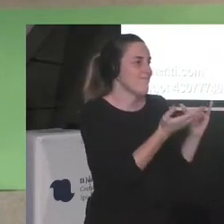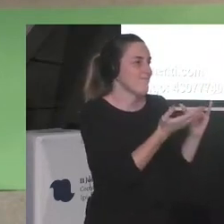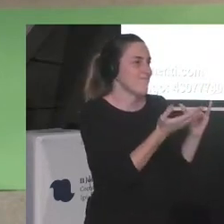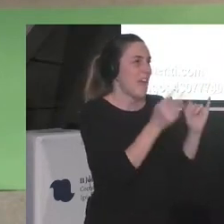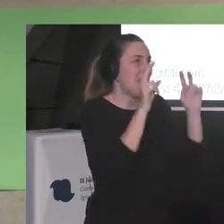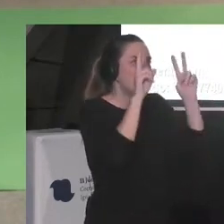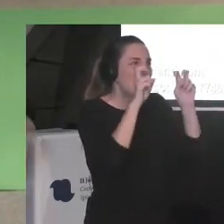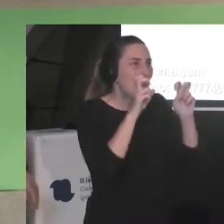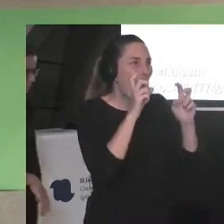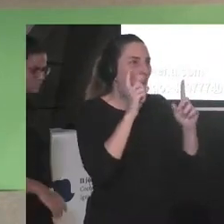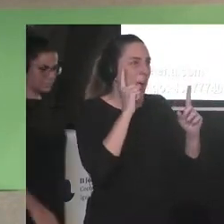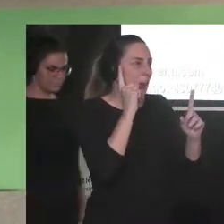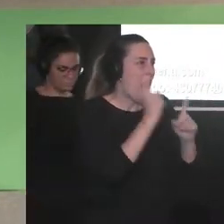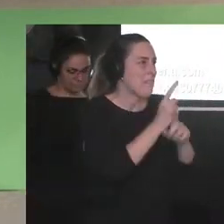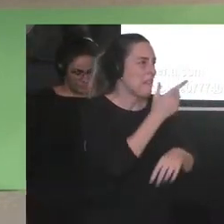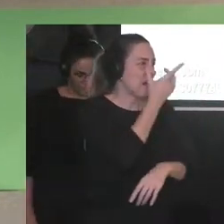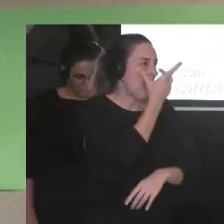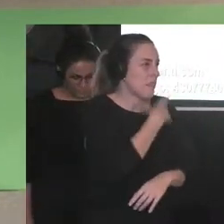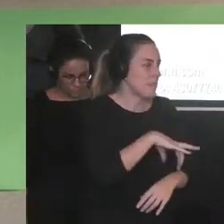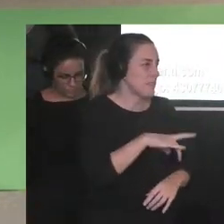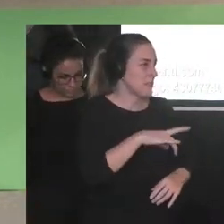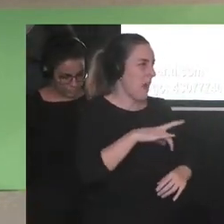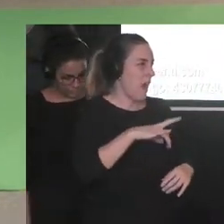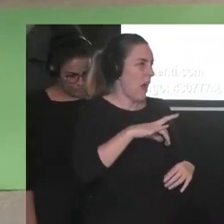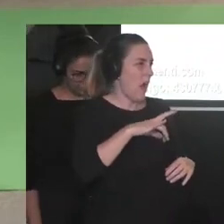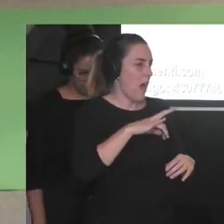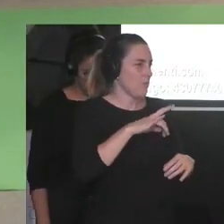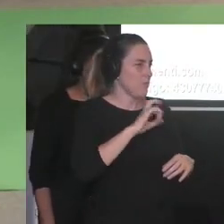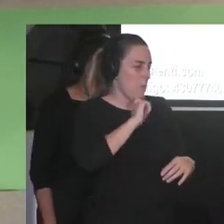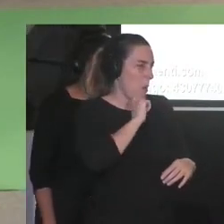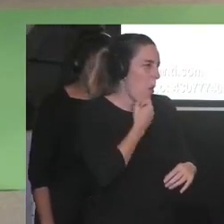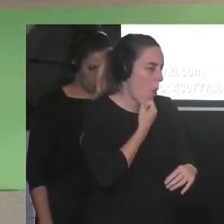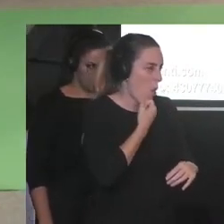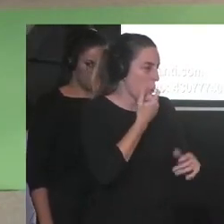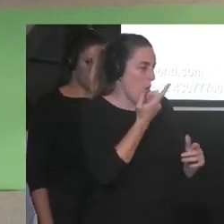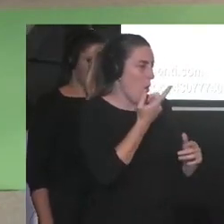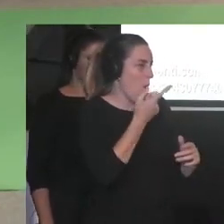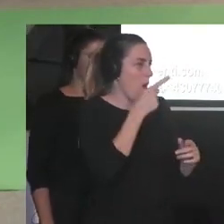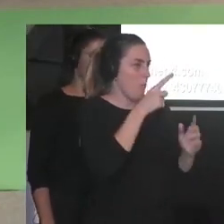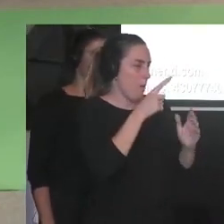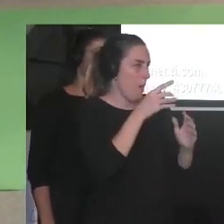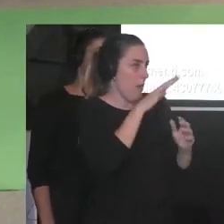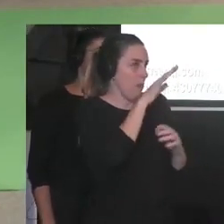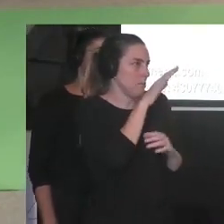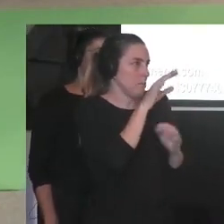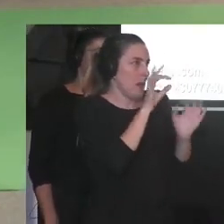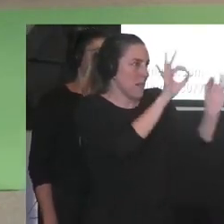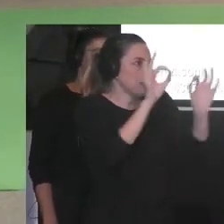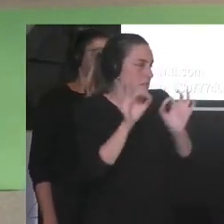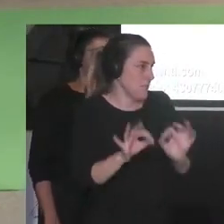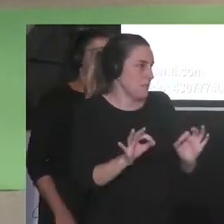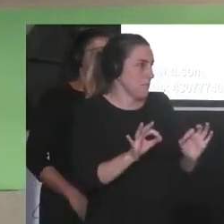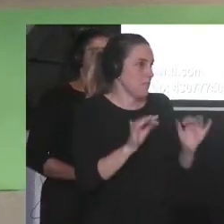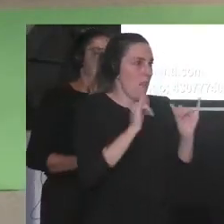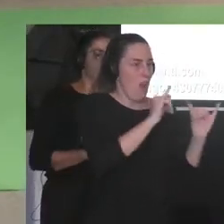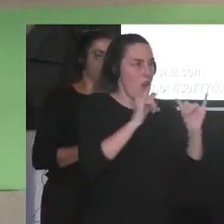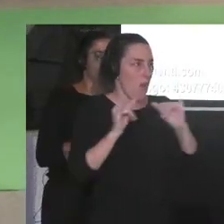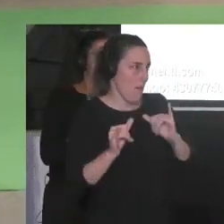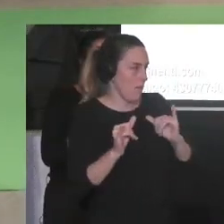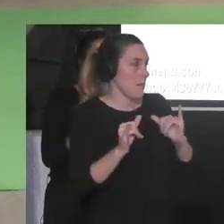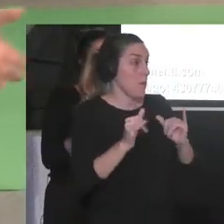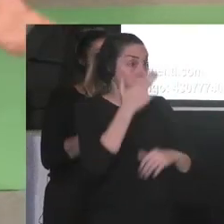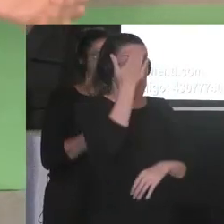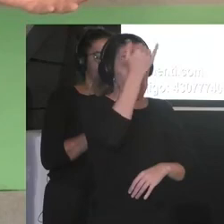antirracista sudaca que vienen desde hace mucho tiempo organizando el nada que celebrar y una de las demandas por supuesto de memoria histórica es la